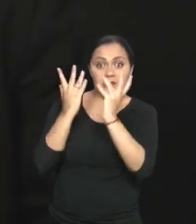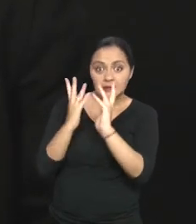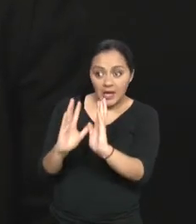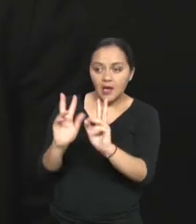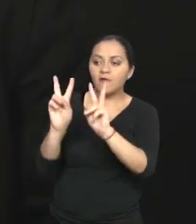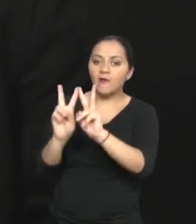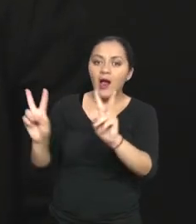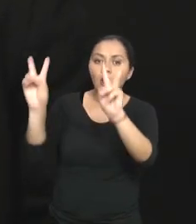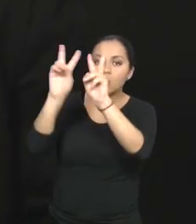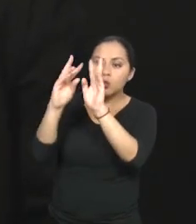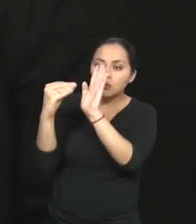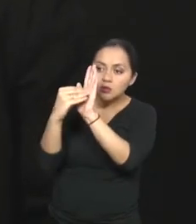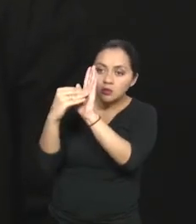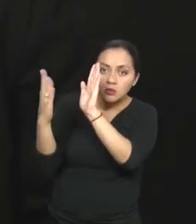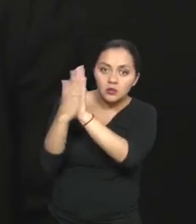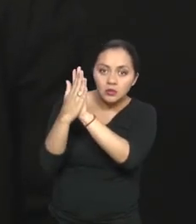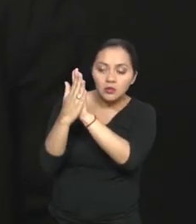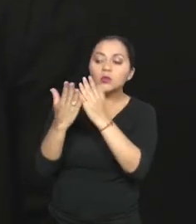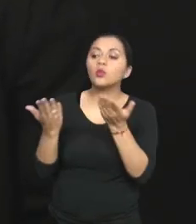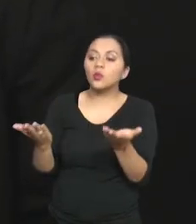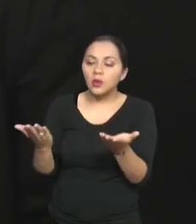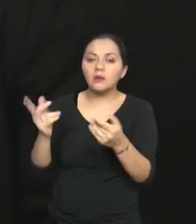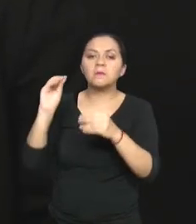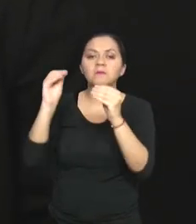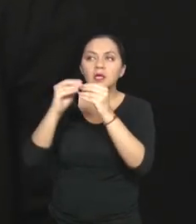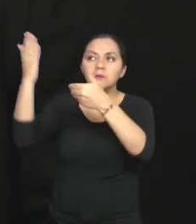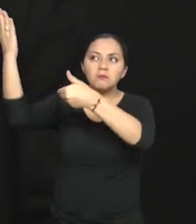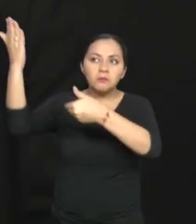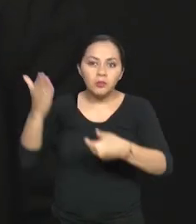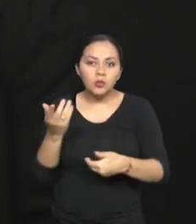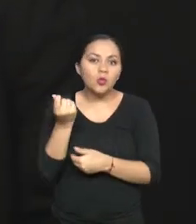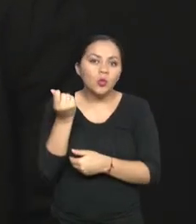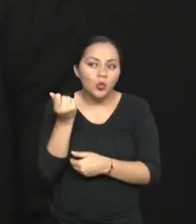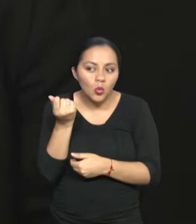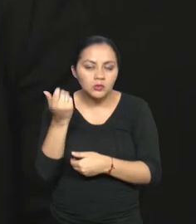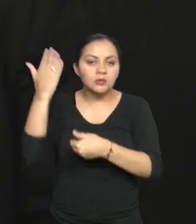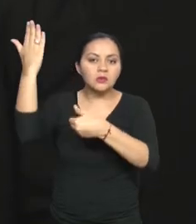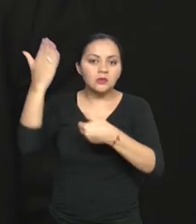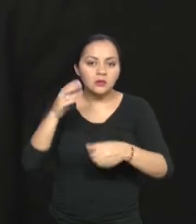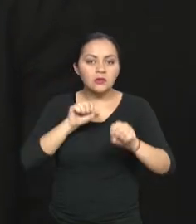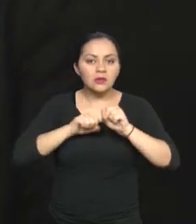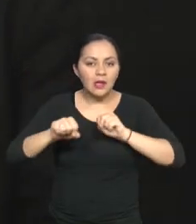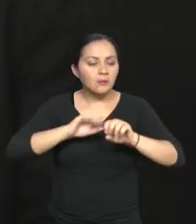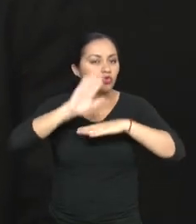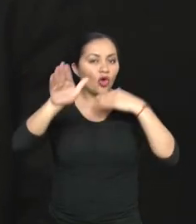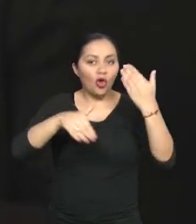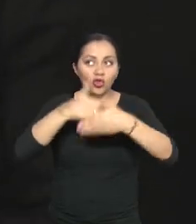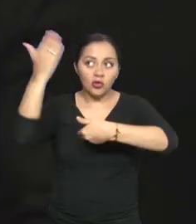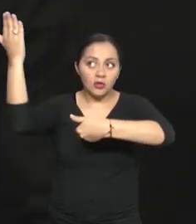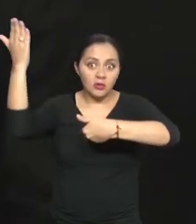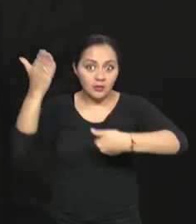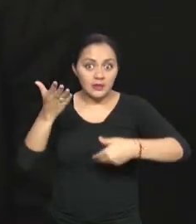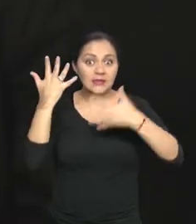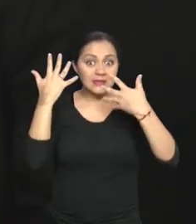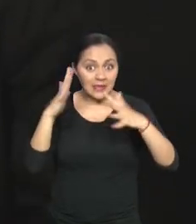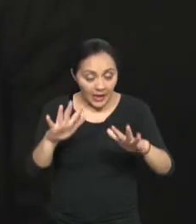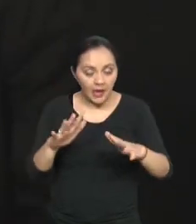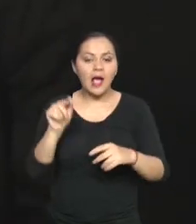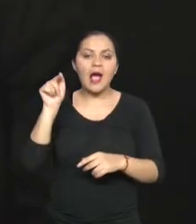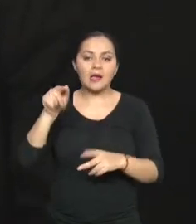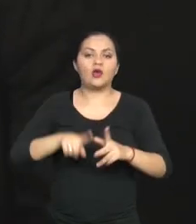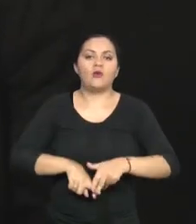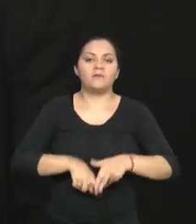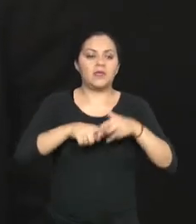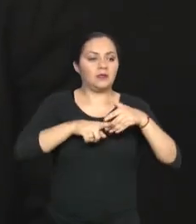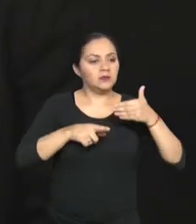son los valores y los costos que generaría para el trámite en este caso. Recordemos que hay porcentajes de exoneración